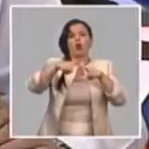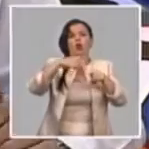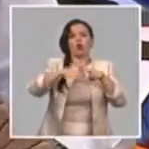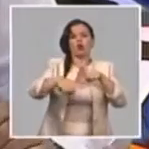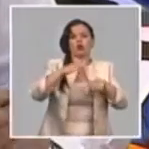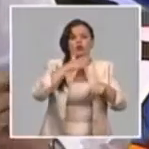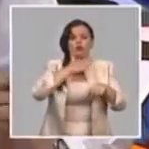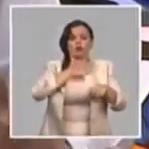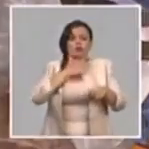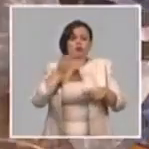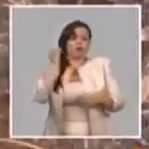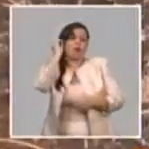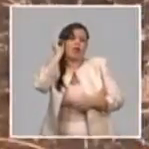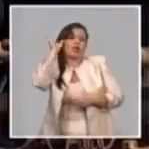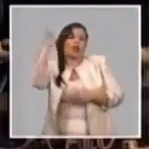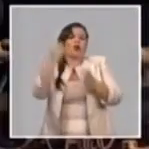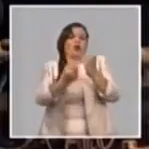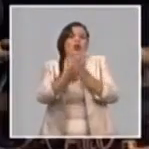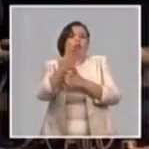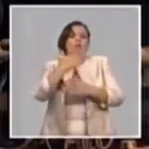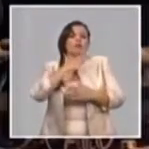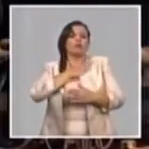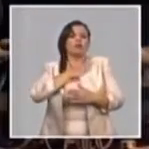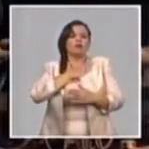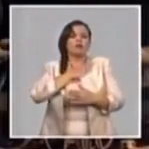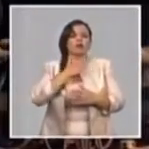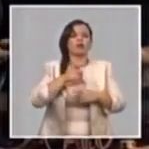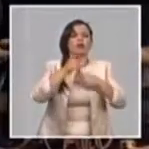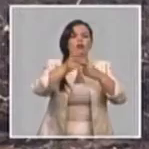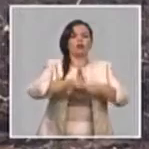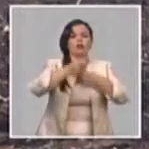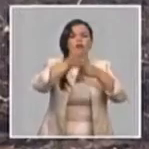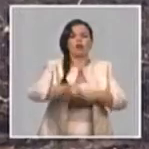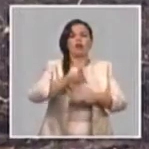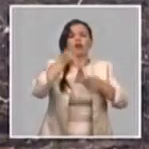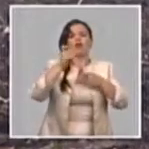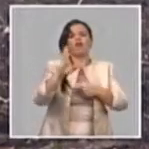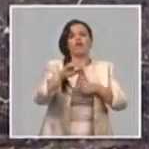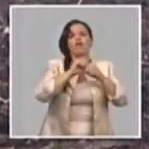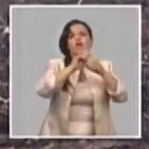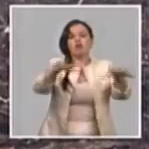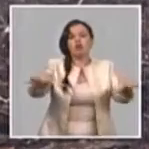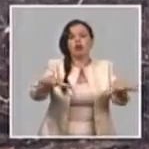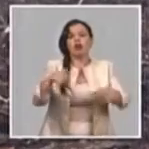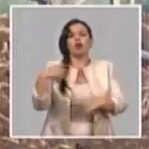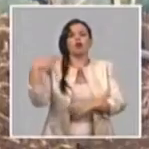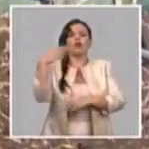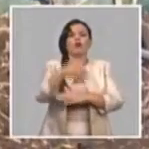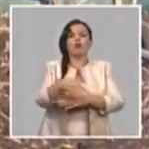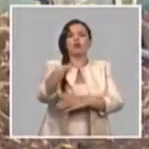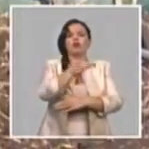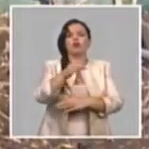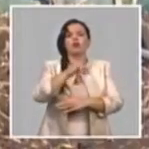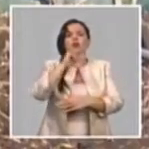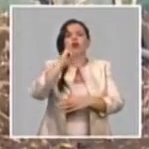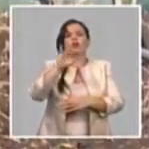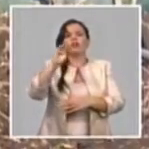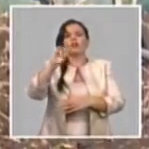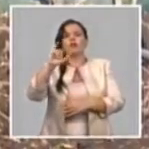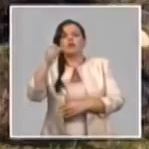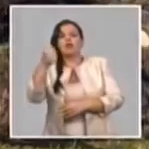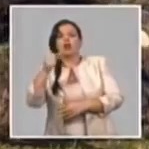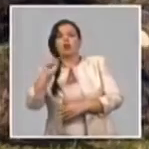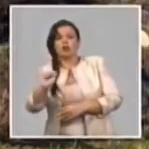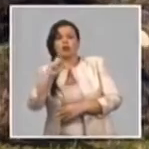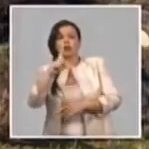propios productores allí en el municipio, en la finca. Recientemente estuvimos en el municipio de Inea compartiendo con un productor que es